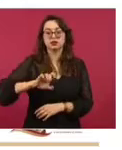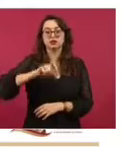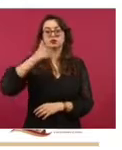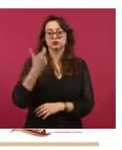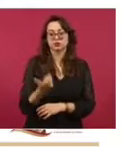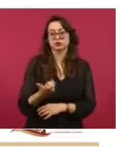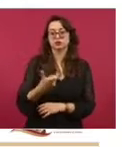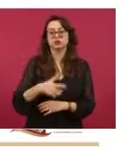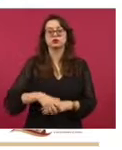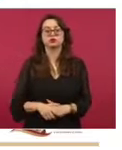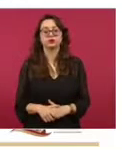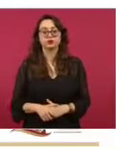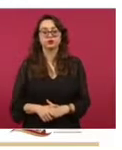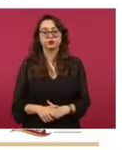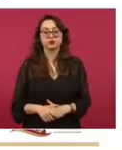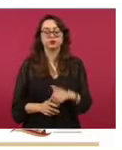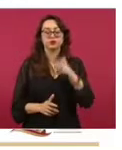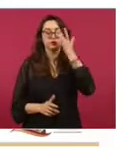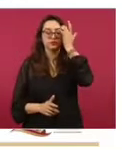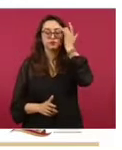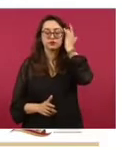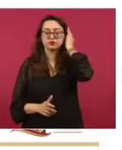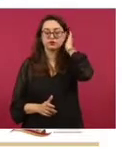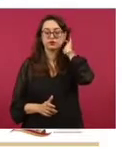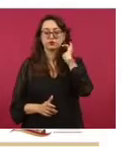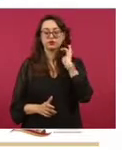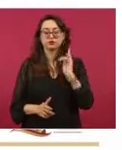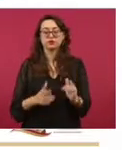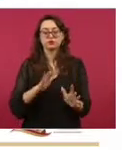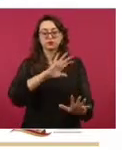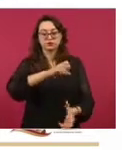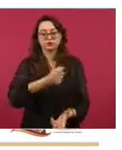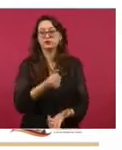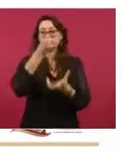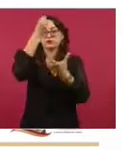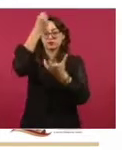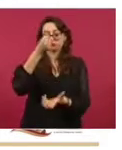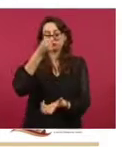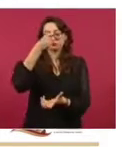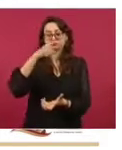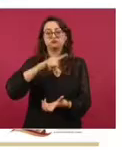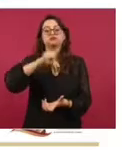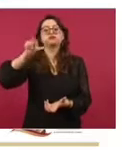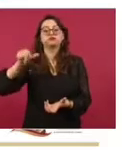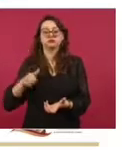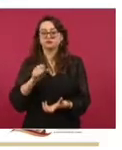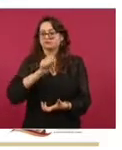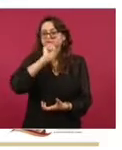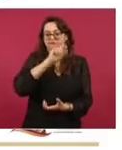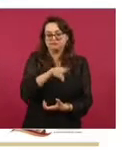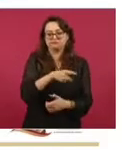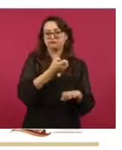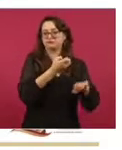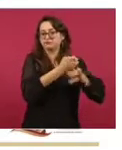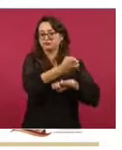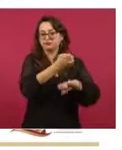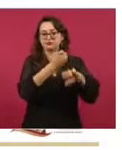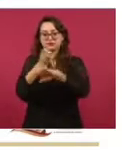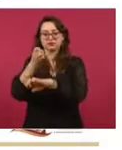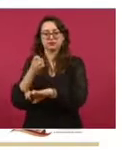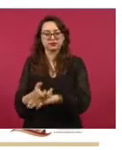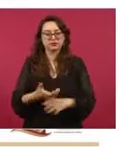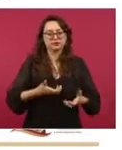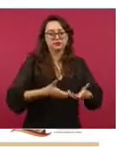Estos recursos, como decíamos, serán utilizados para pavimentar las